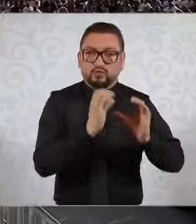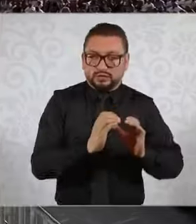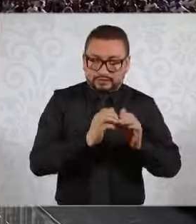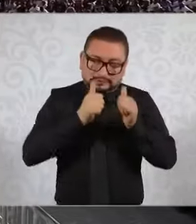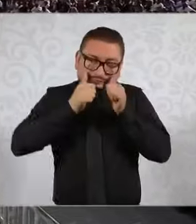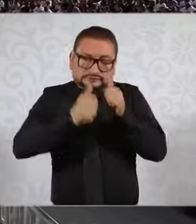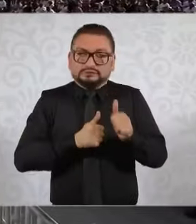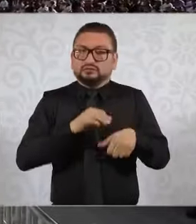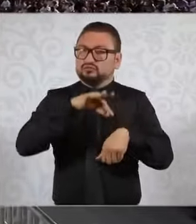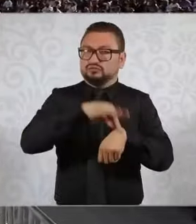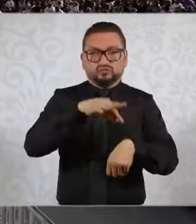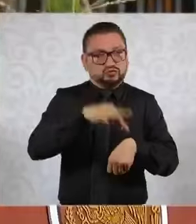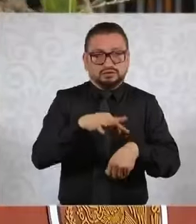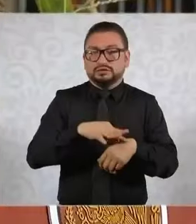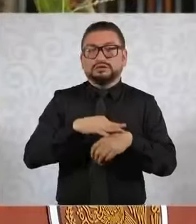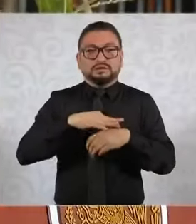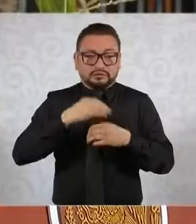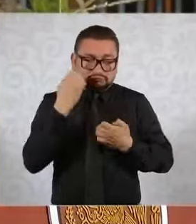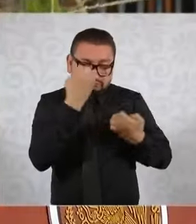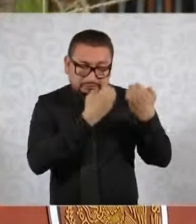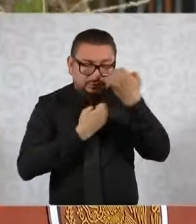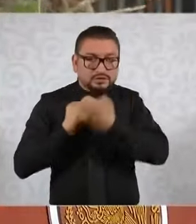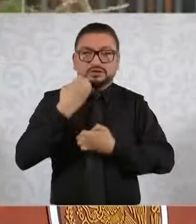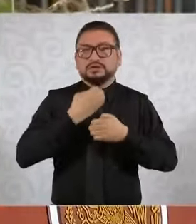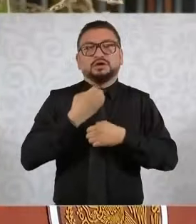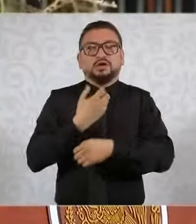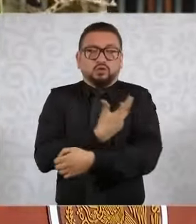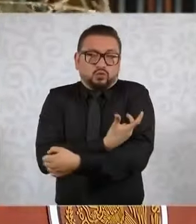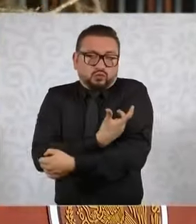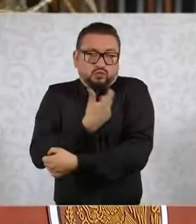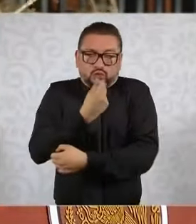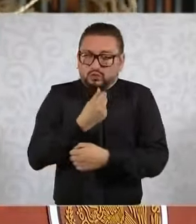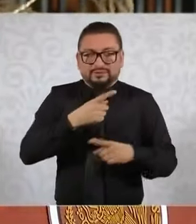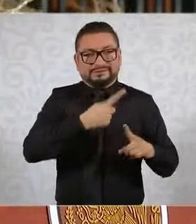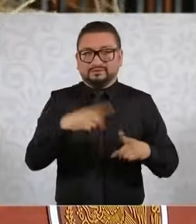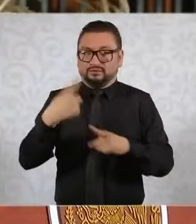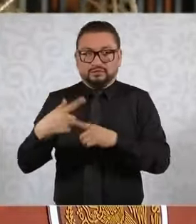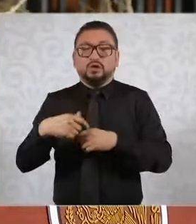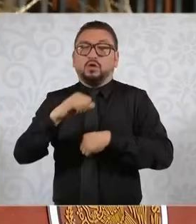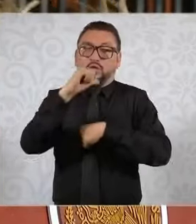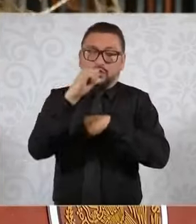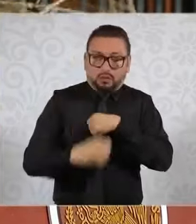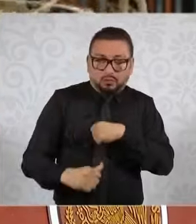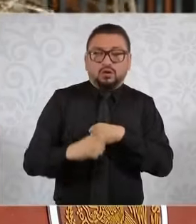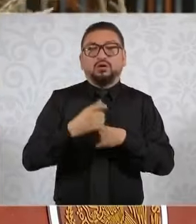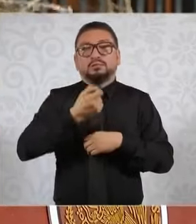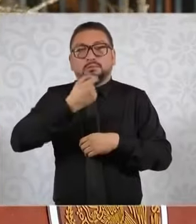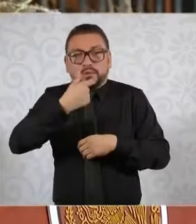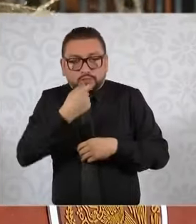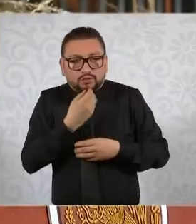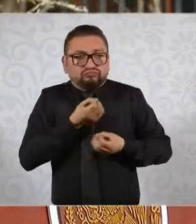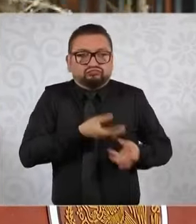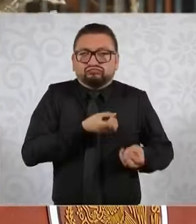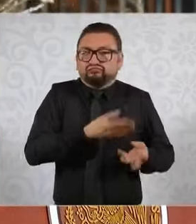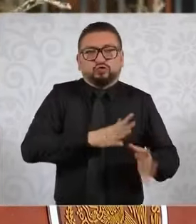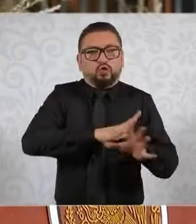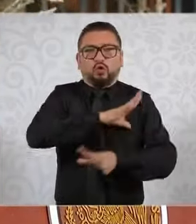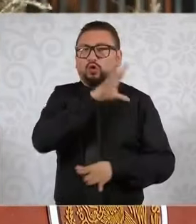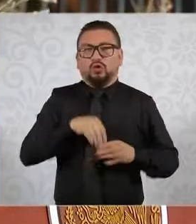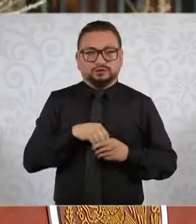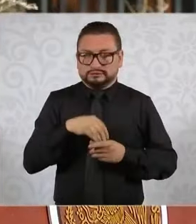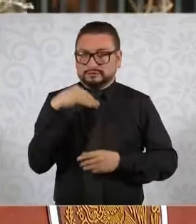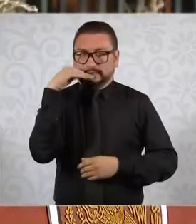médica, estudios y laboratorios, cirugías y medicamentos gratuitos